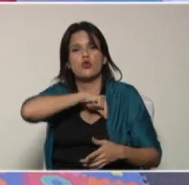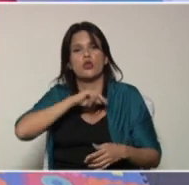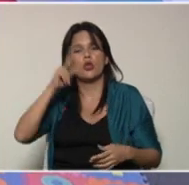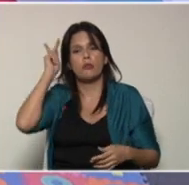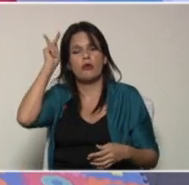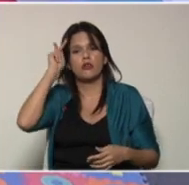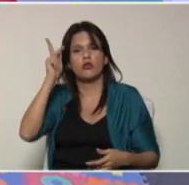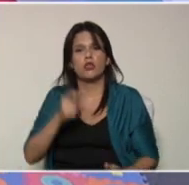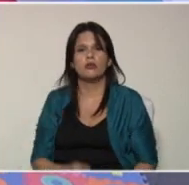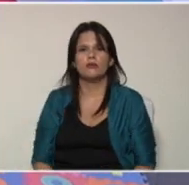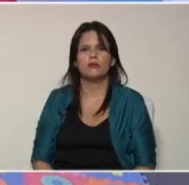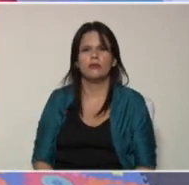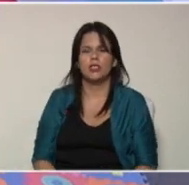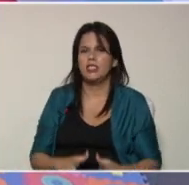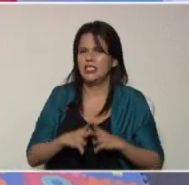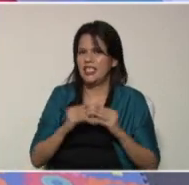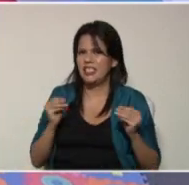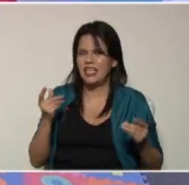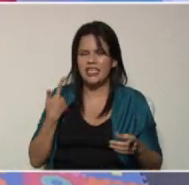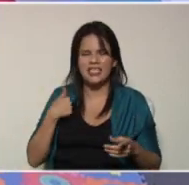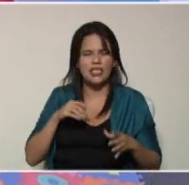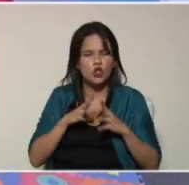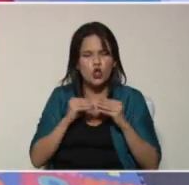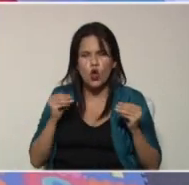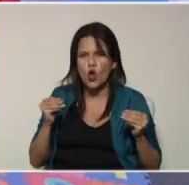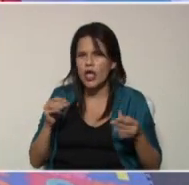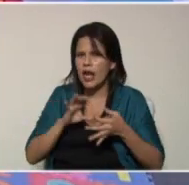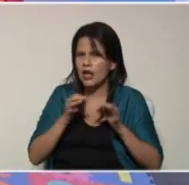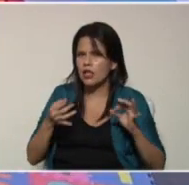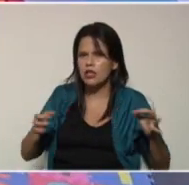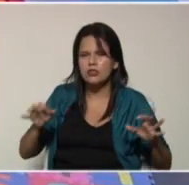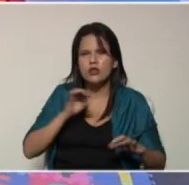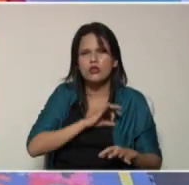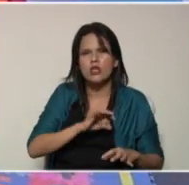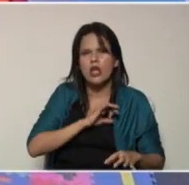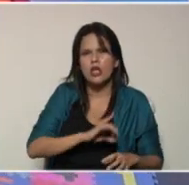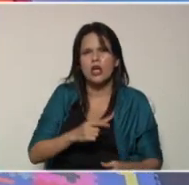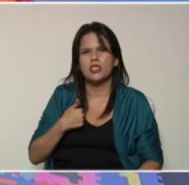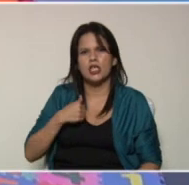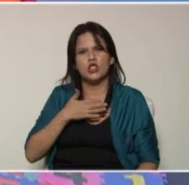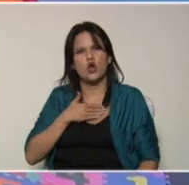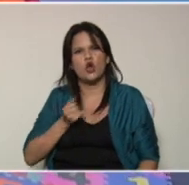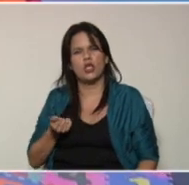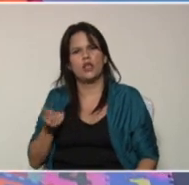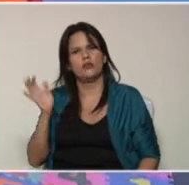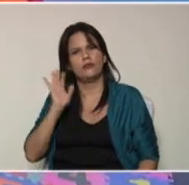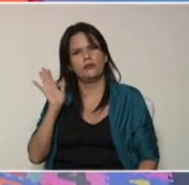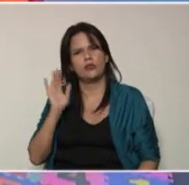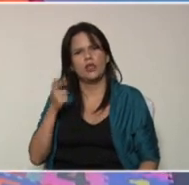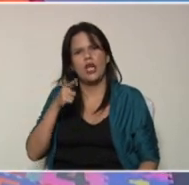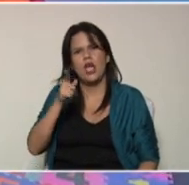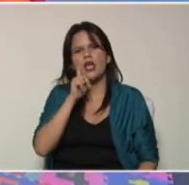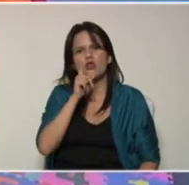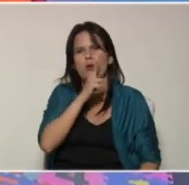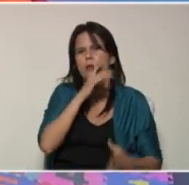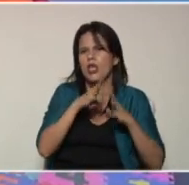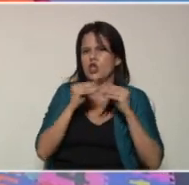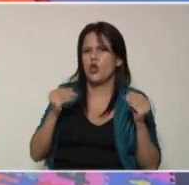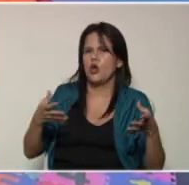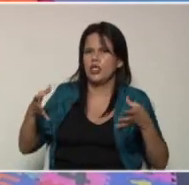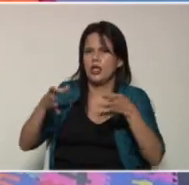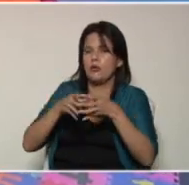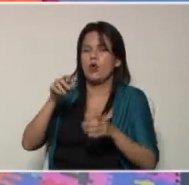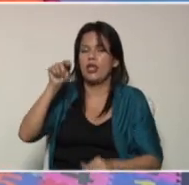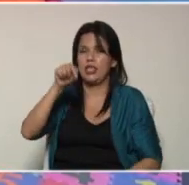y profesoras ya tienes todas las coordenadas en cuanto a las redes sociales así que yo quiero despedirme de ustedes en nombre de todo este equipo